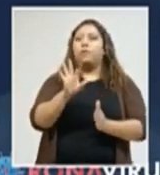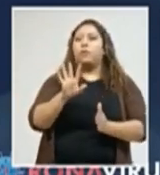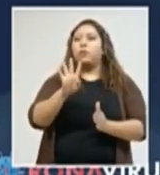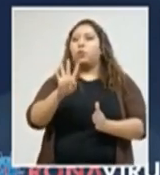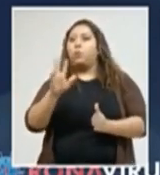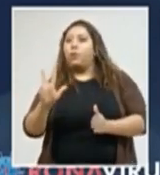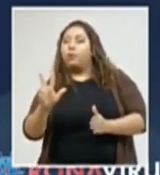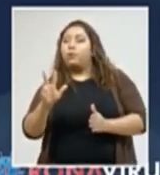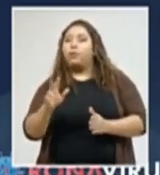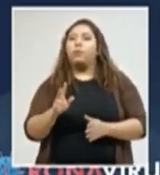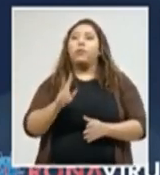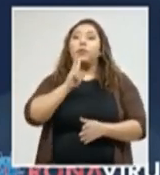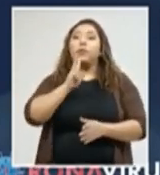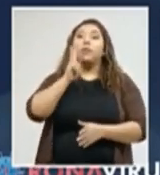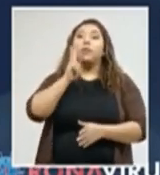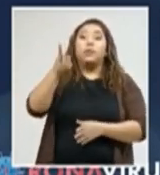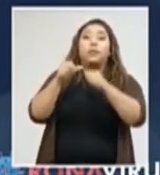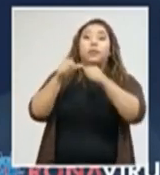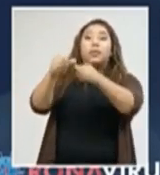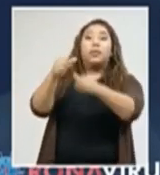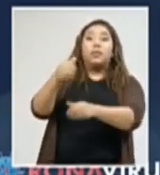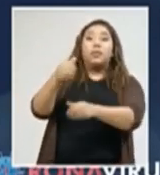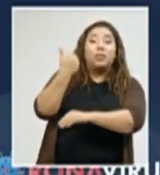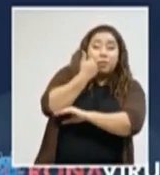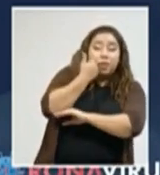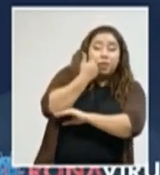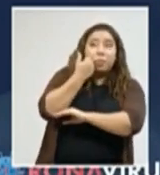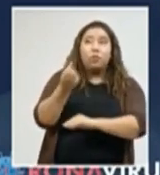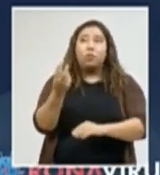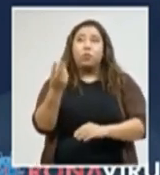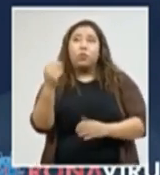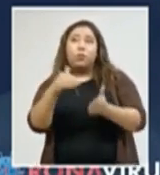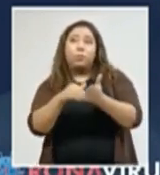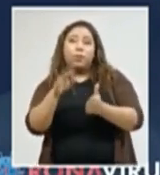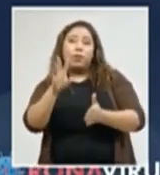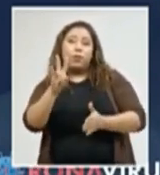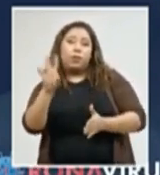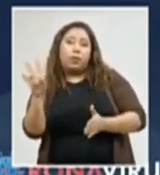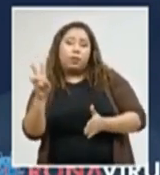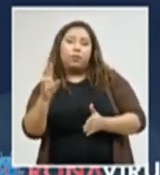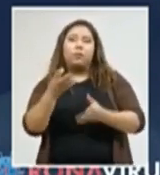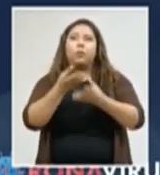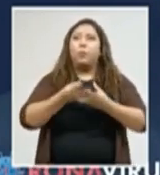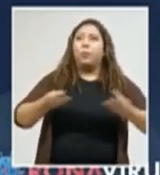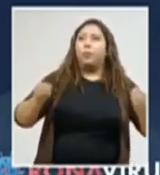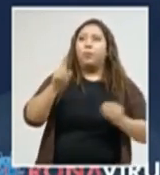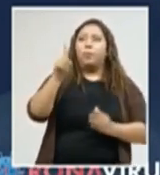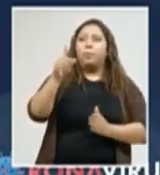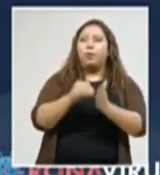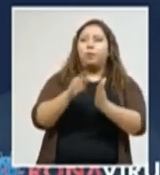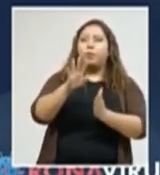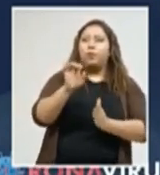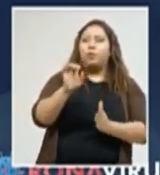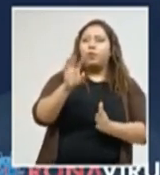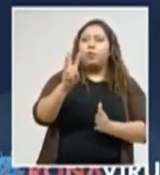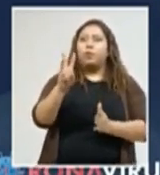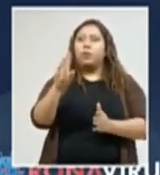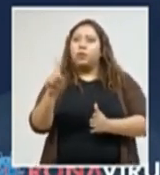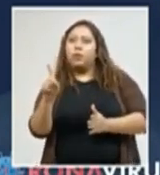activos, 12,077, recuperados, 1,461, fallecidos,